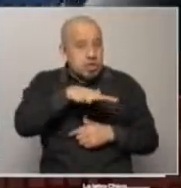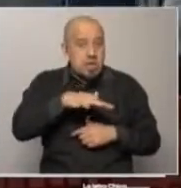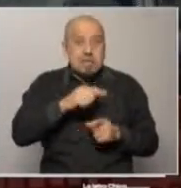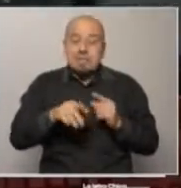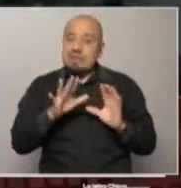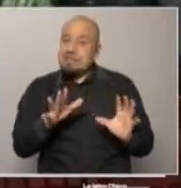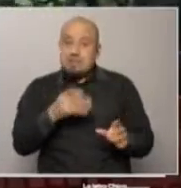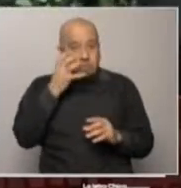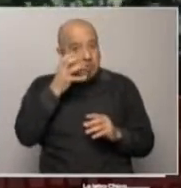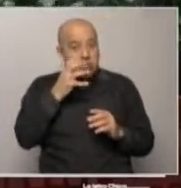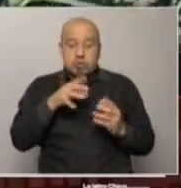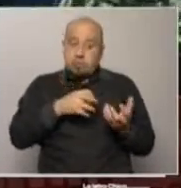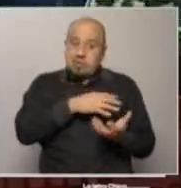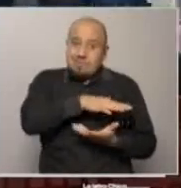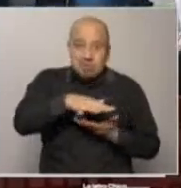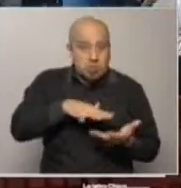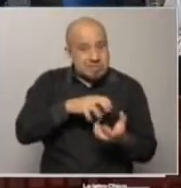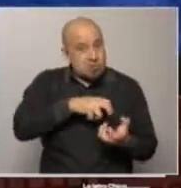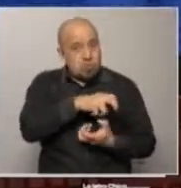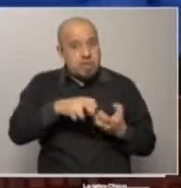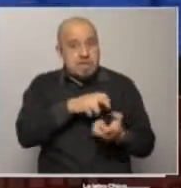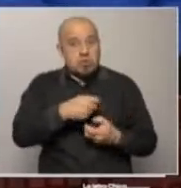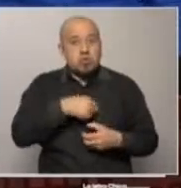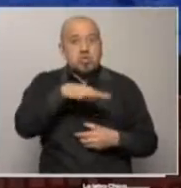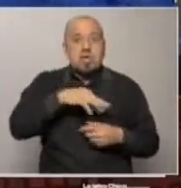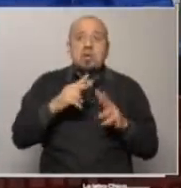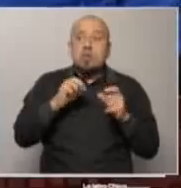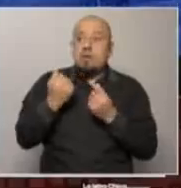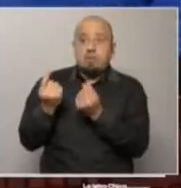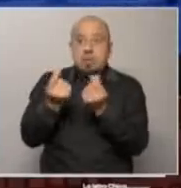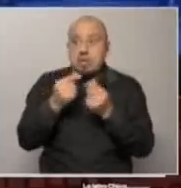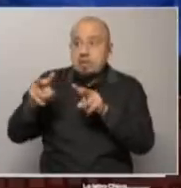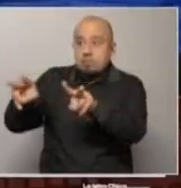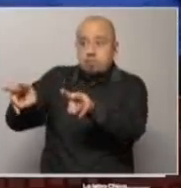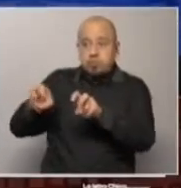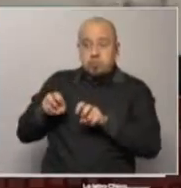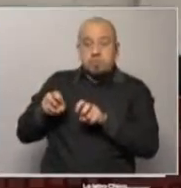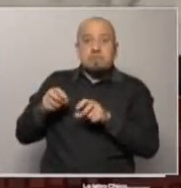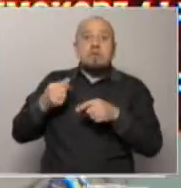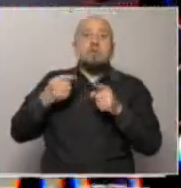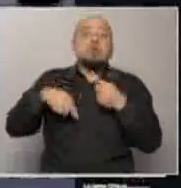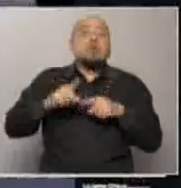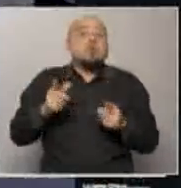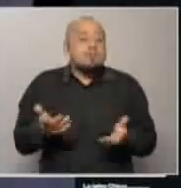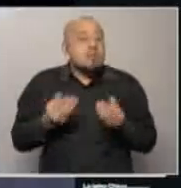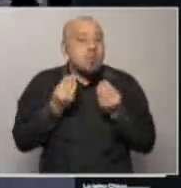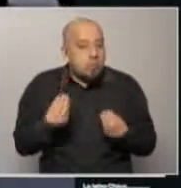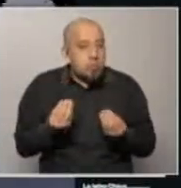excesiva, pero a su vez también a un problema de recabación, de tal manera que se convierte esto en un círculo visioso.